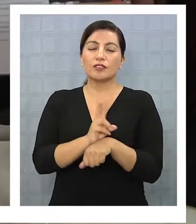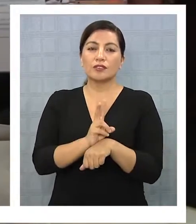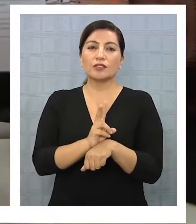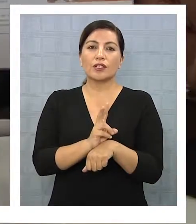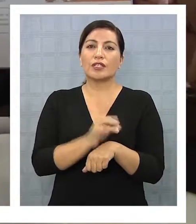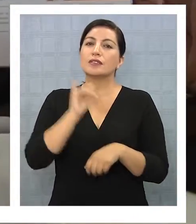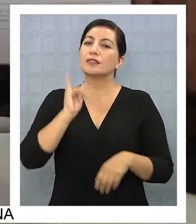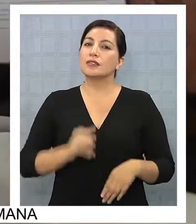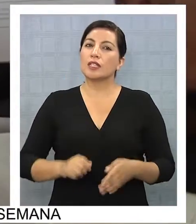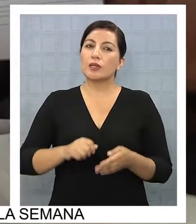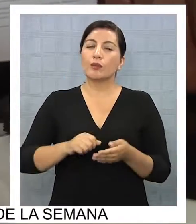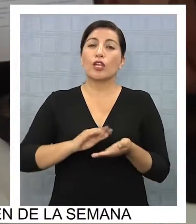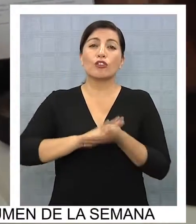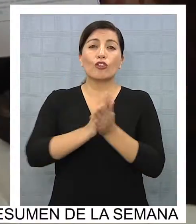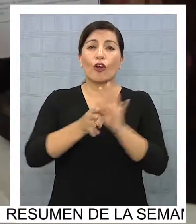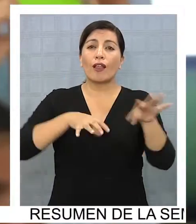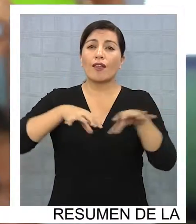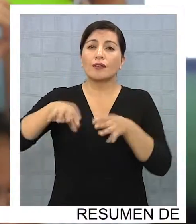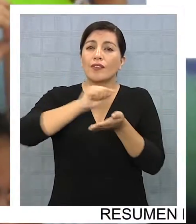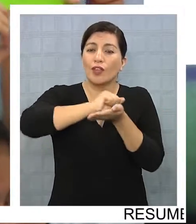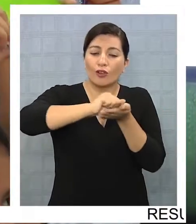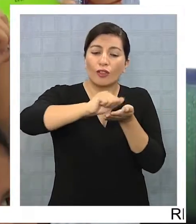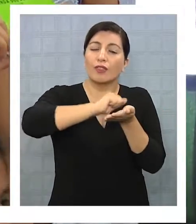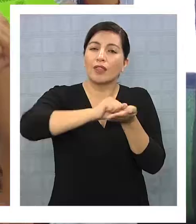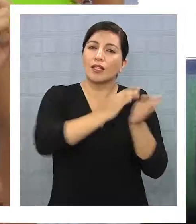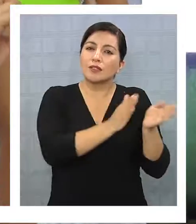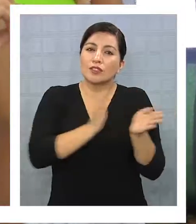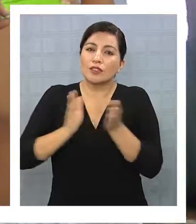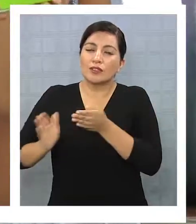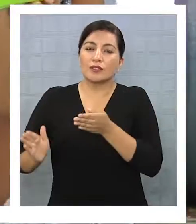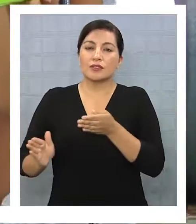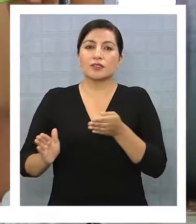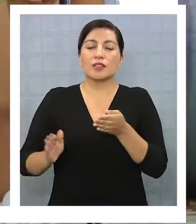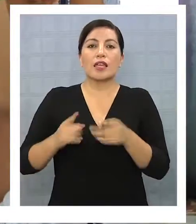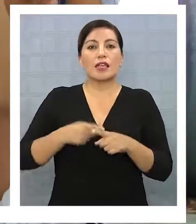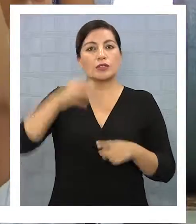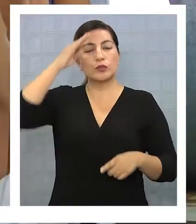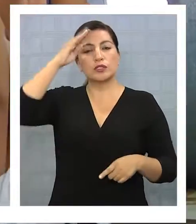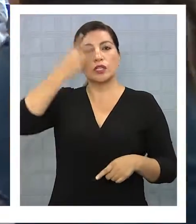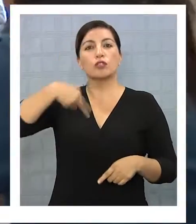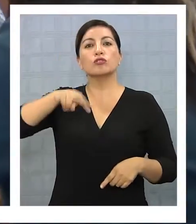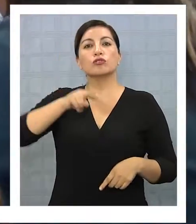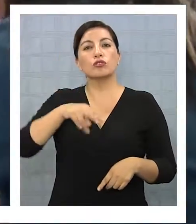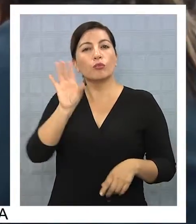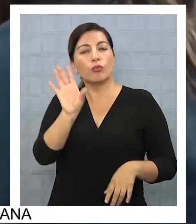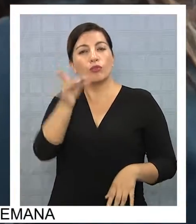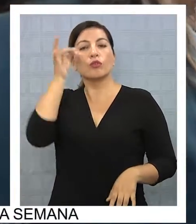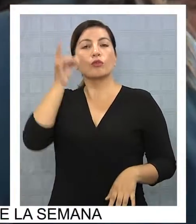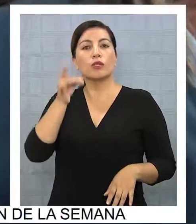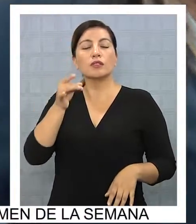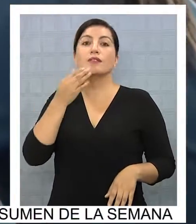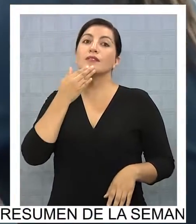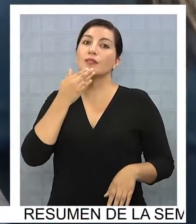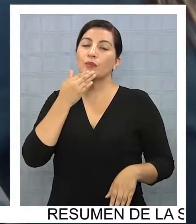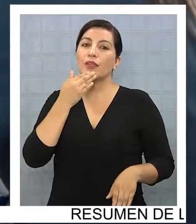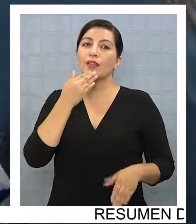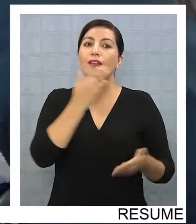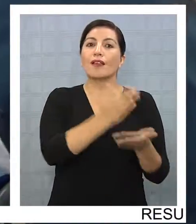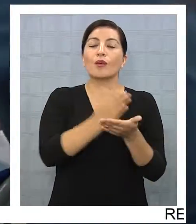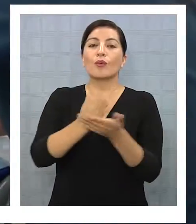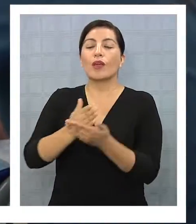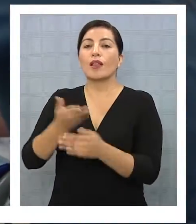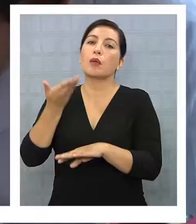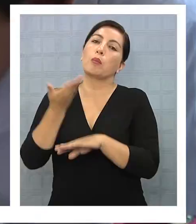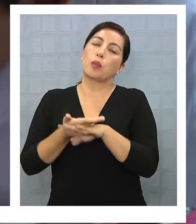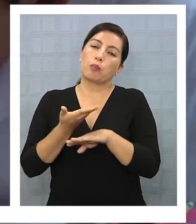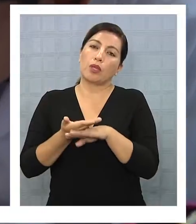registro de las actividades y ir programando. Y la experiencia que hemos visto que nos piden en la agenda,